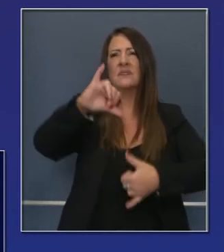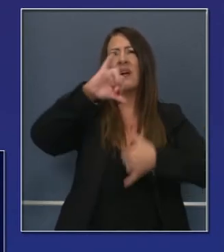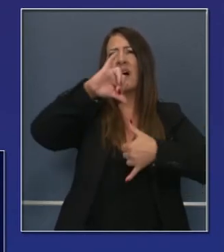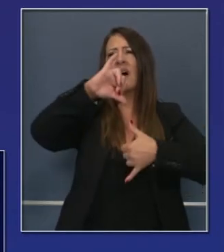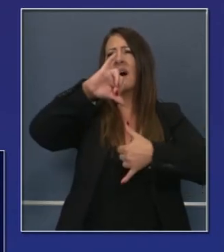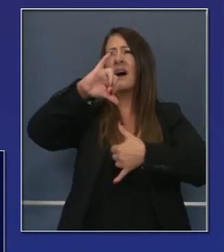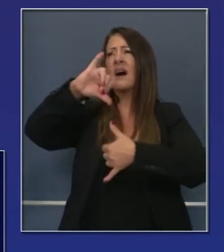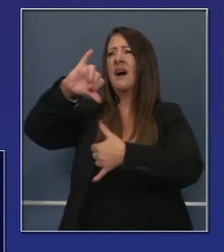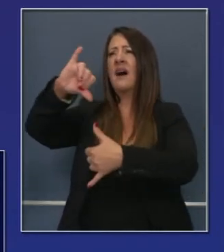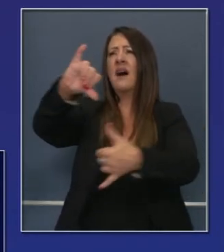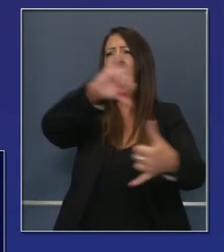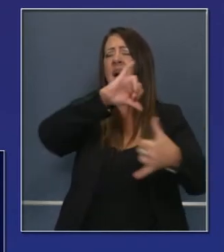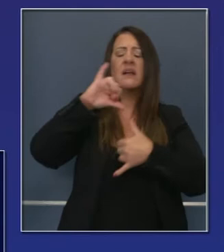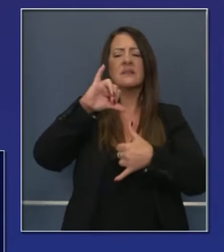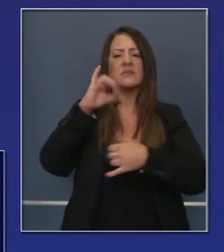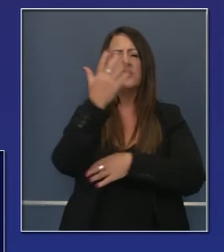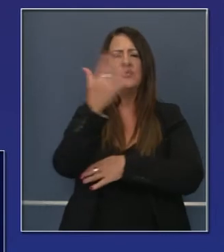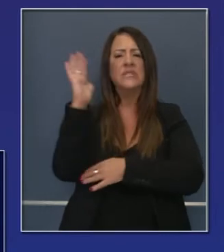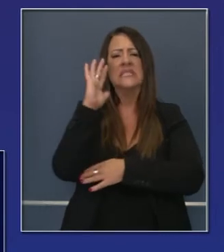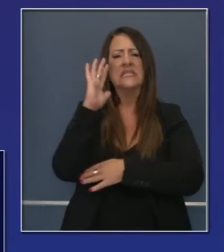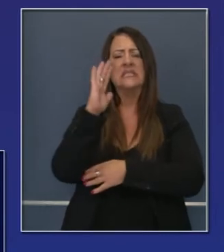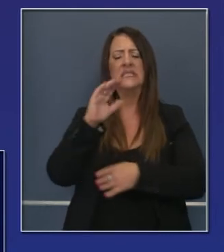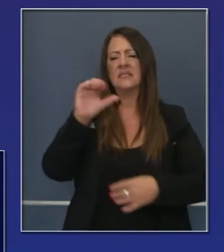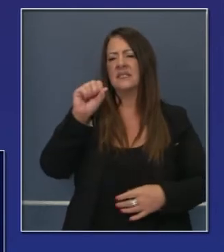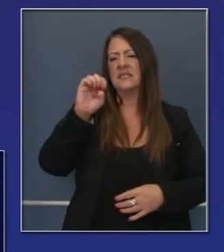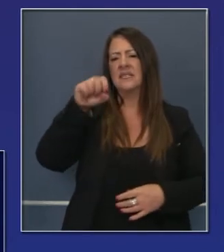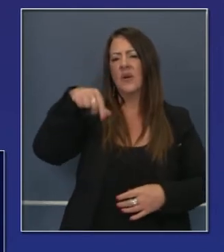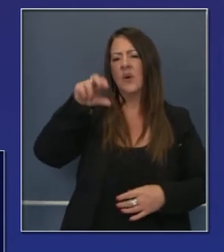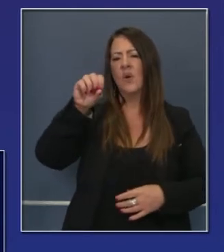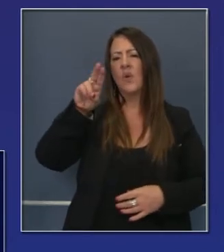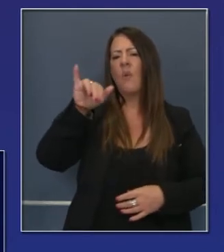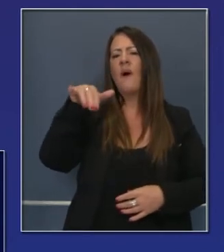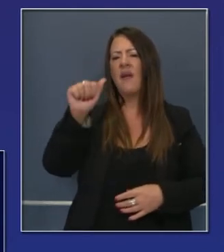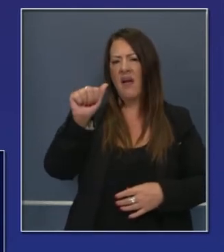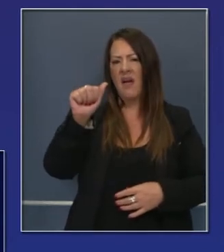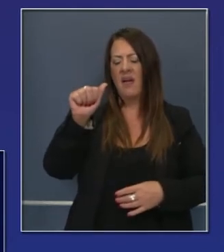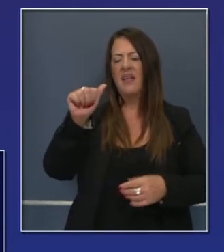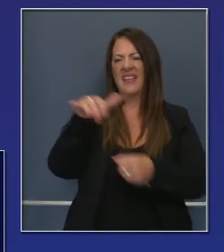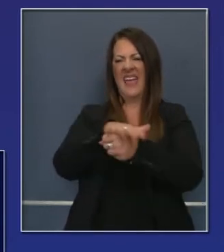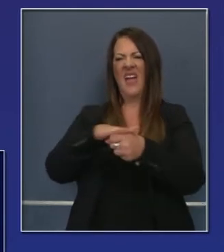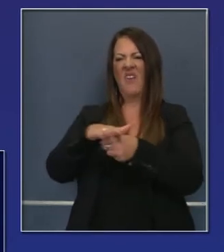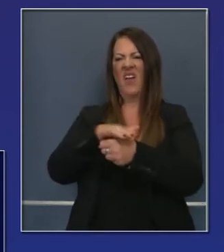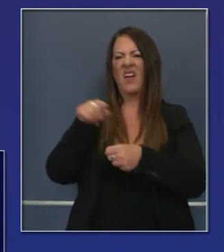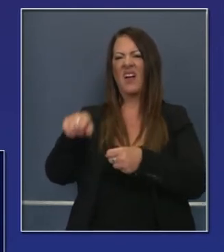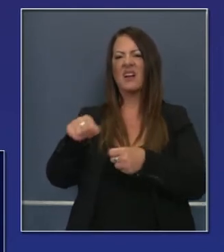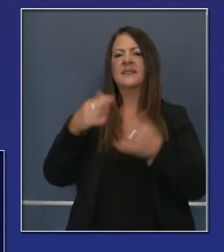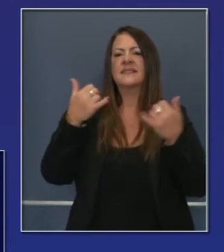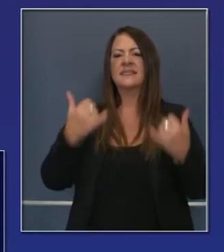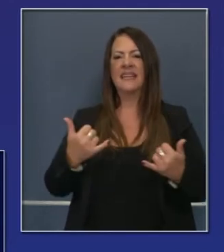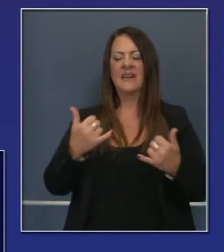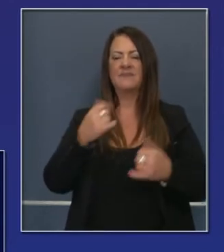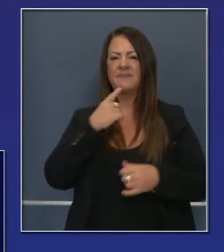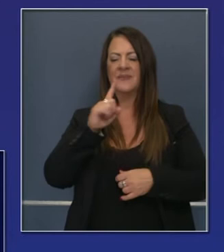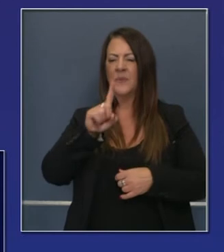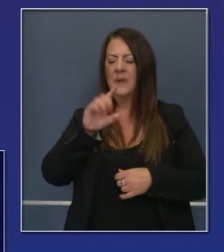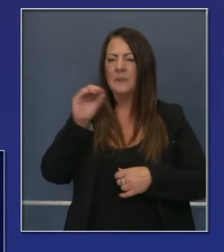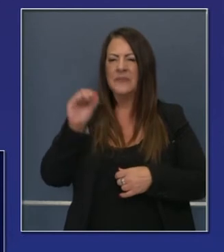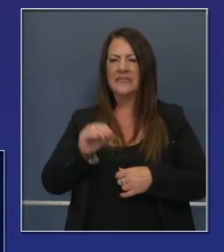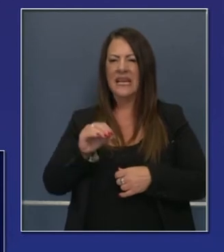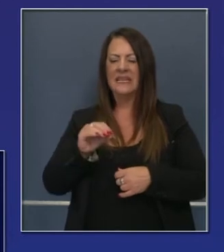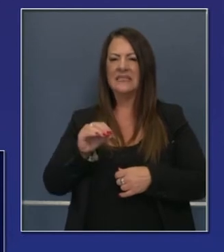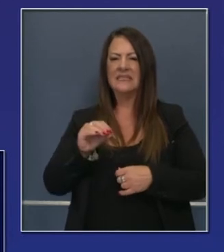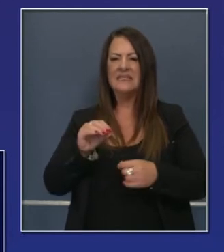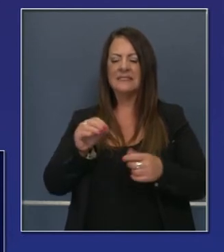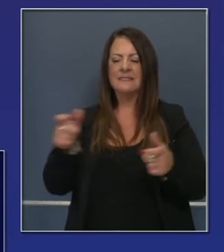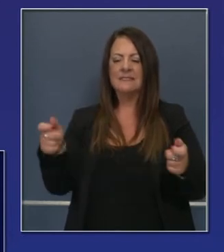también. Son son bosques de secoyas y ha sido realmente muy difícil de controlar. Cero por ciento contenido el viernes y ahora